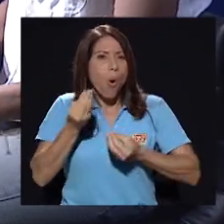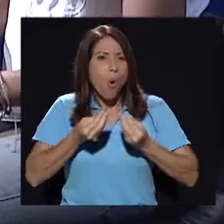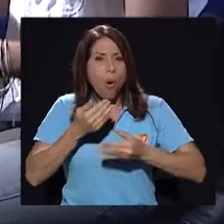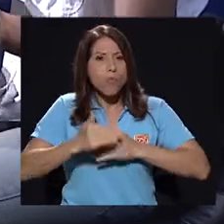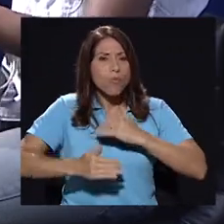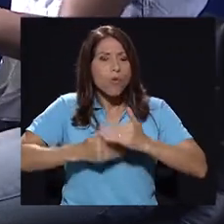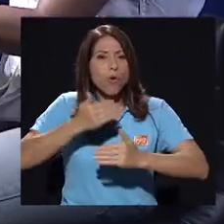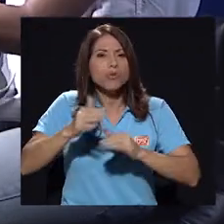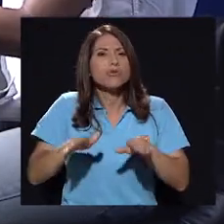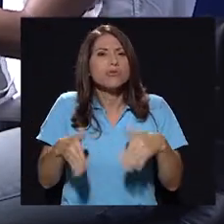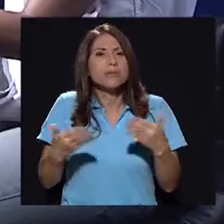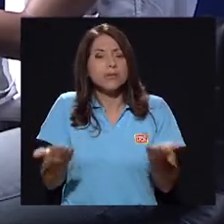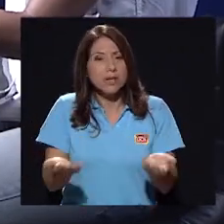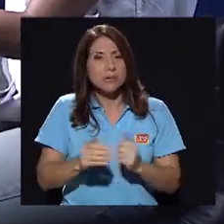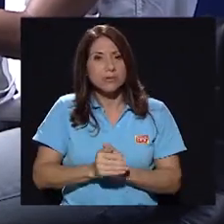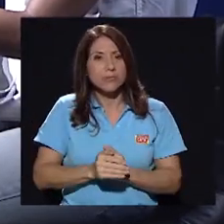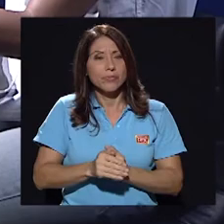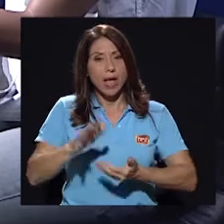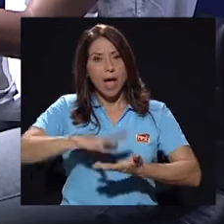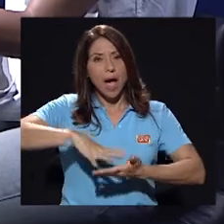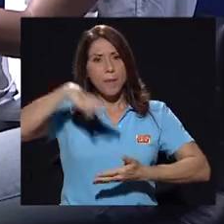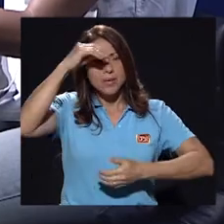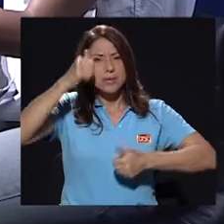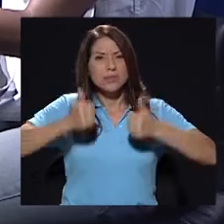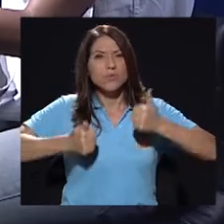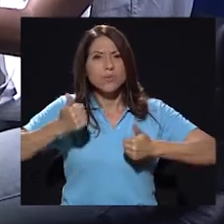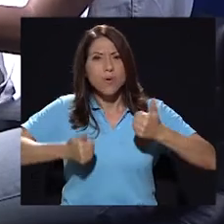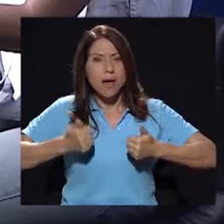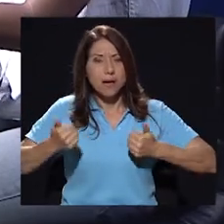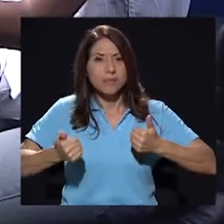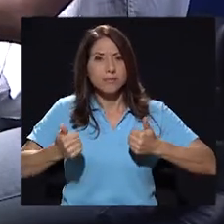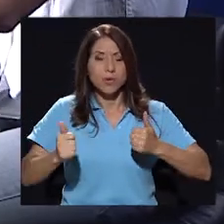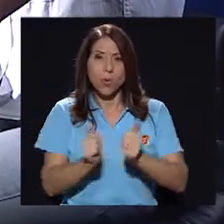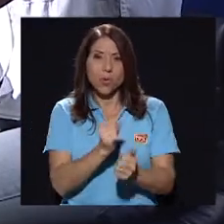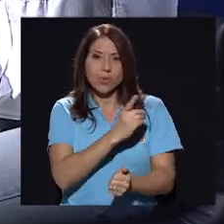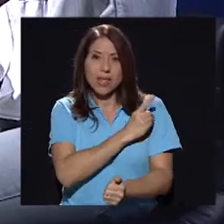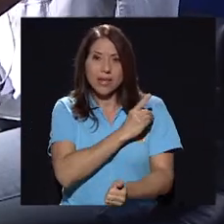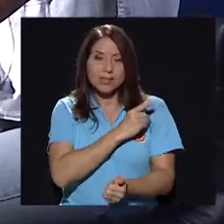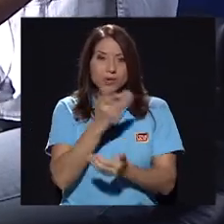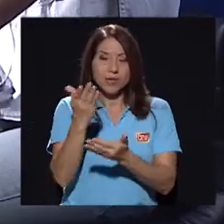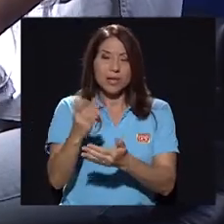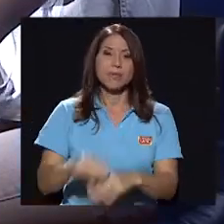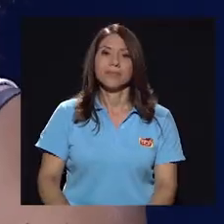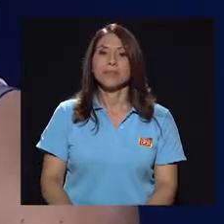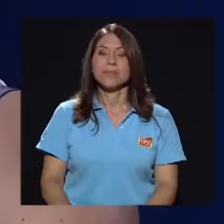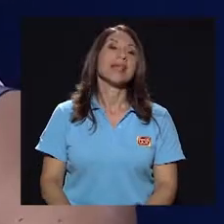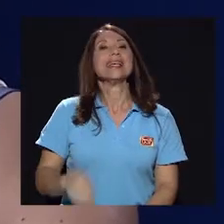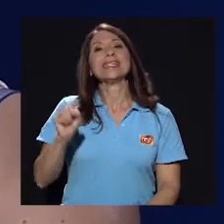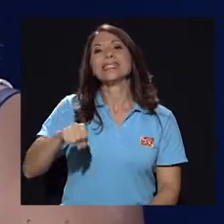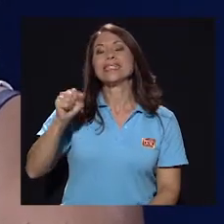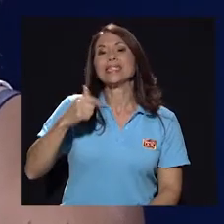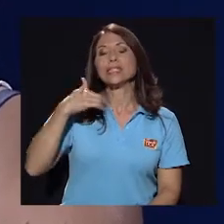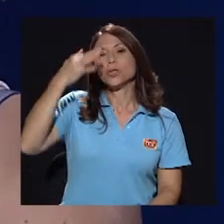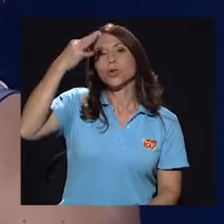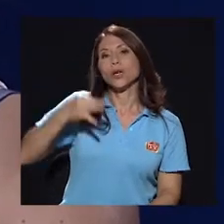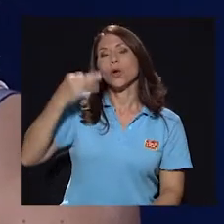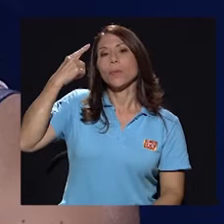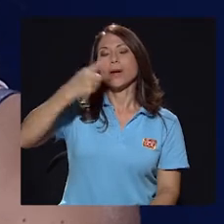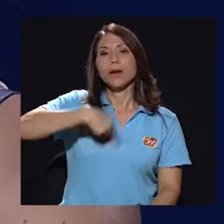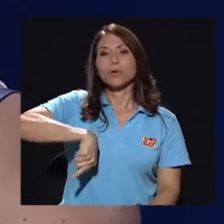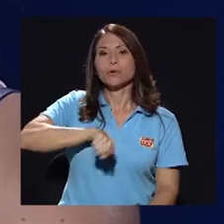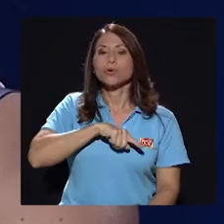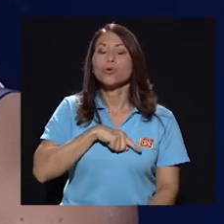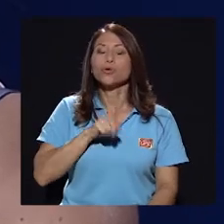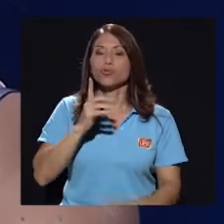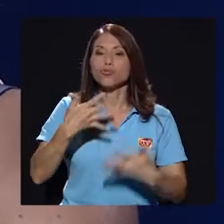¿Cómo fue ese proceso? ¿Qué aprendizaje tuvieron de estar bajo la dirección de él? Sí, yo creo que para nosotros fue sin